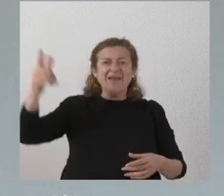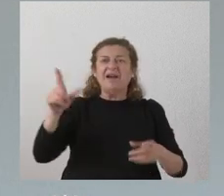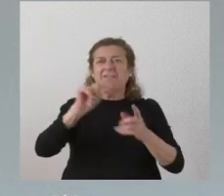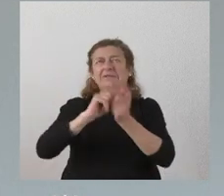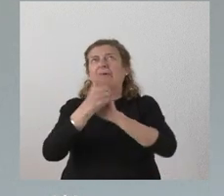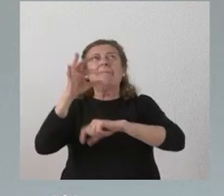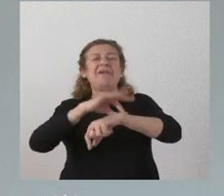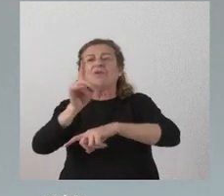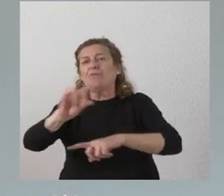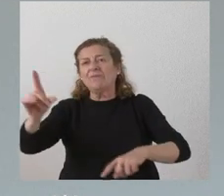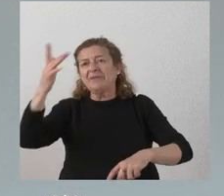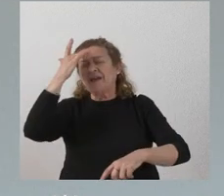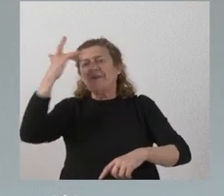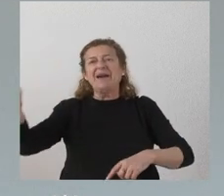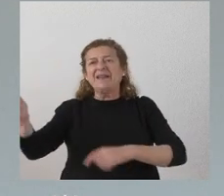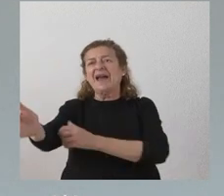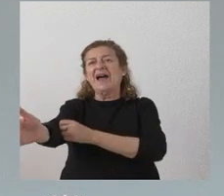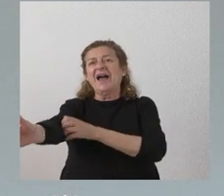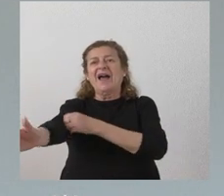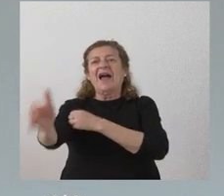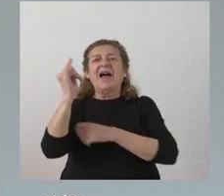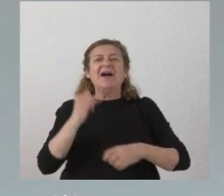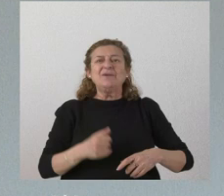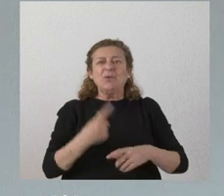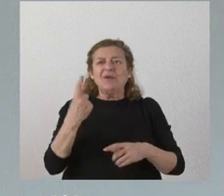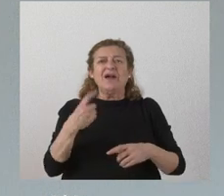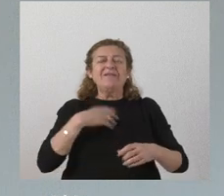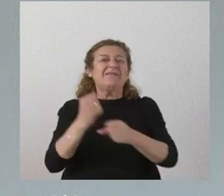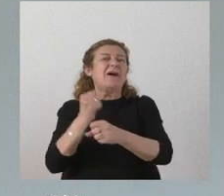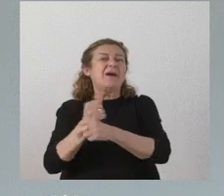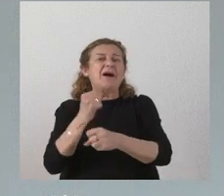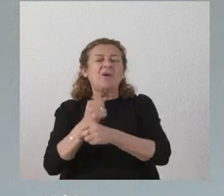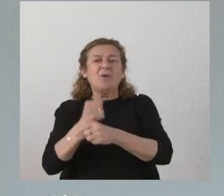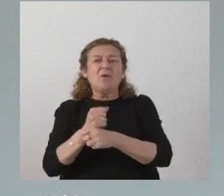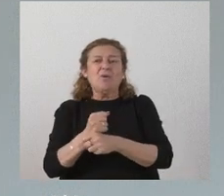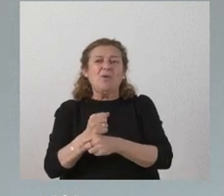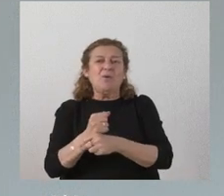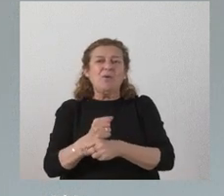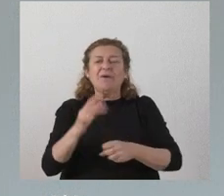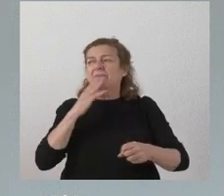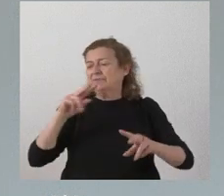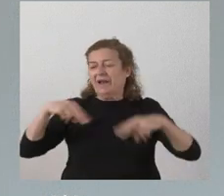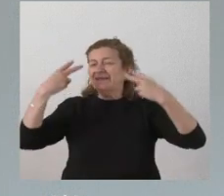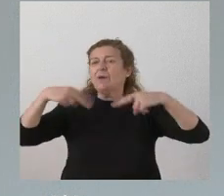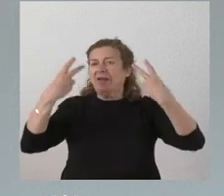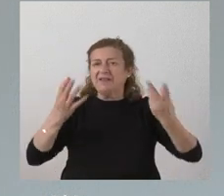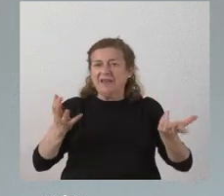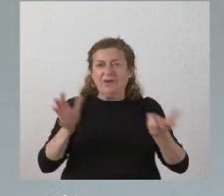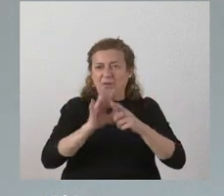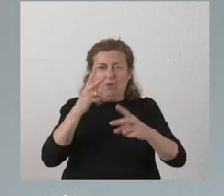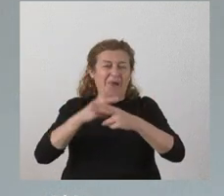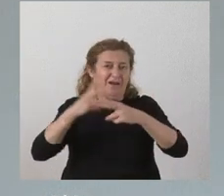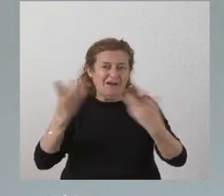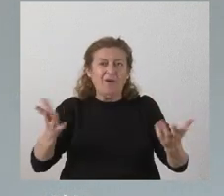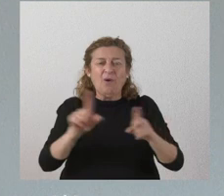médico tiene un trabajo en hostelería o es el que